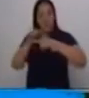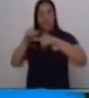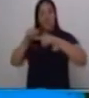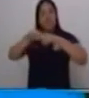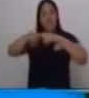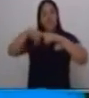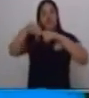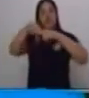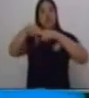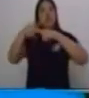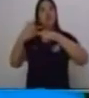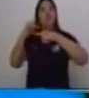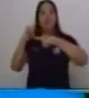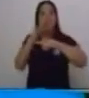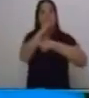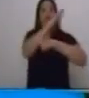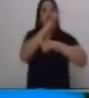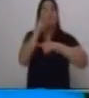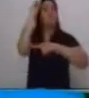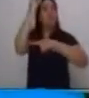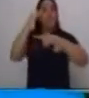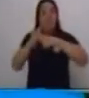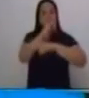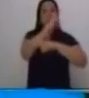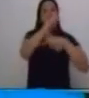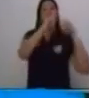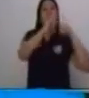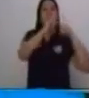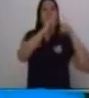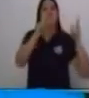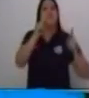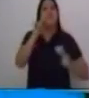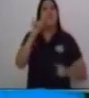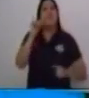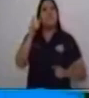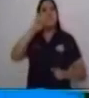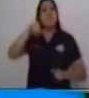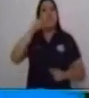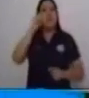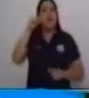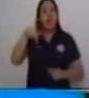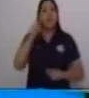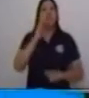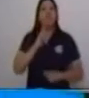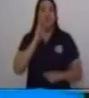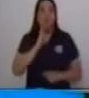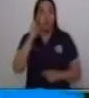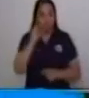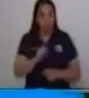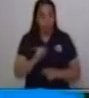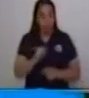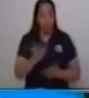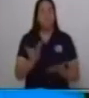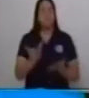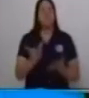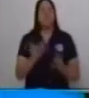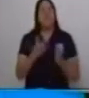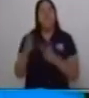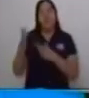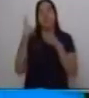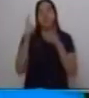predicado es viajó, que es el verbo, que es el palabra que indica acción y movimiento. Las oraciones compuestas.